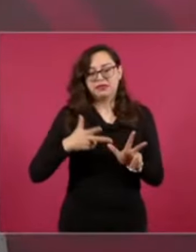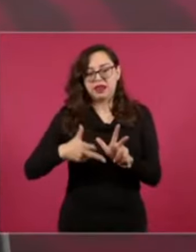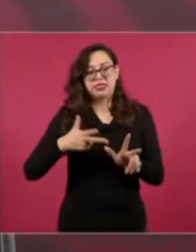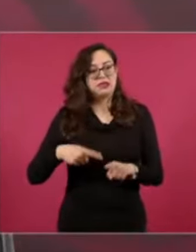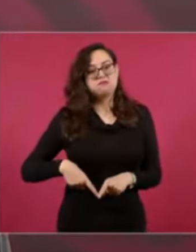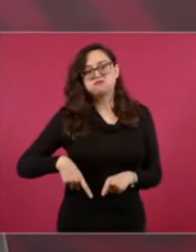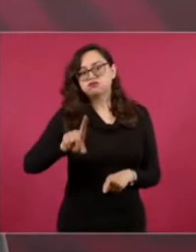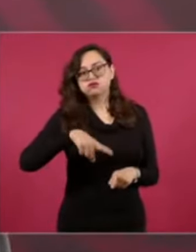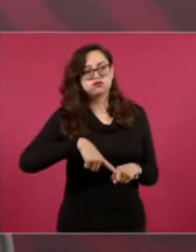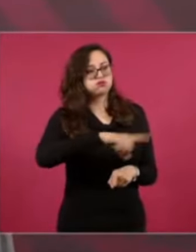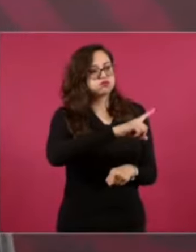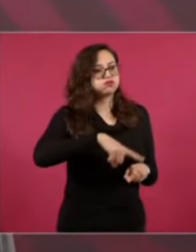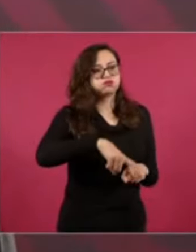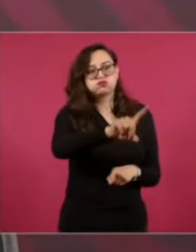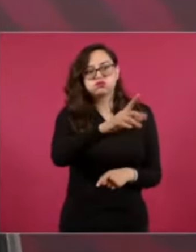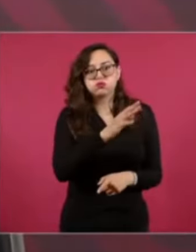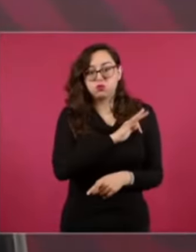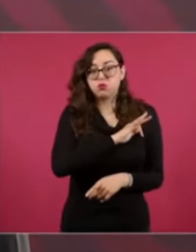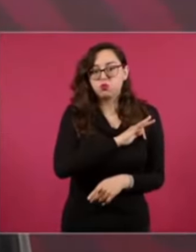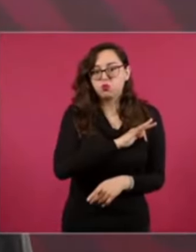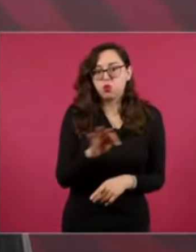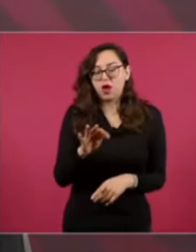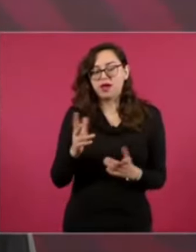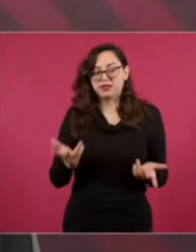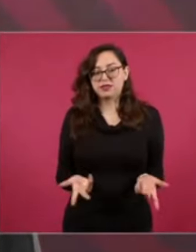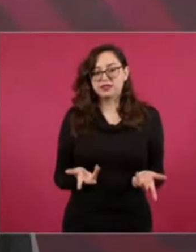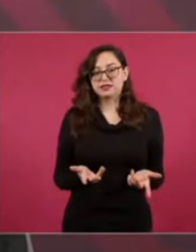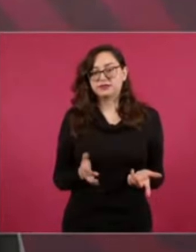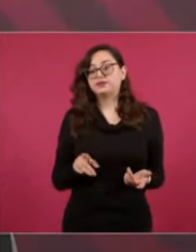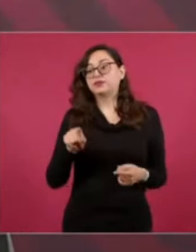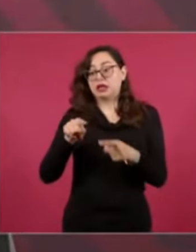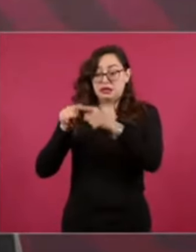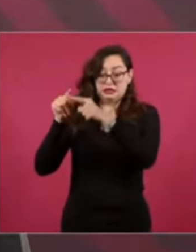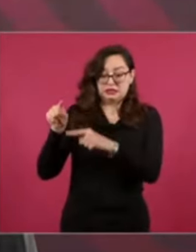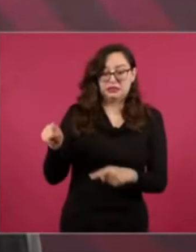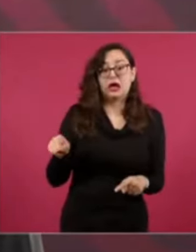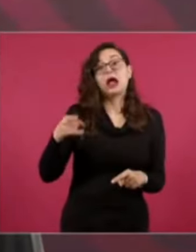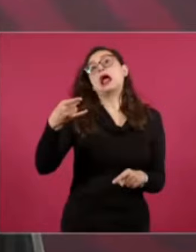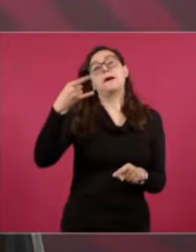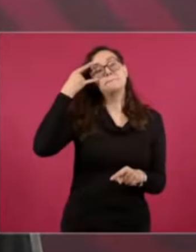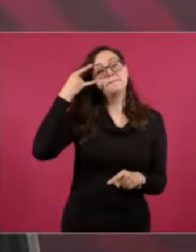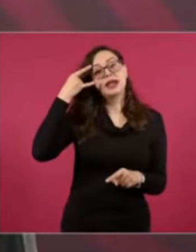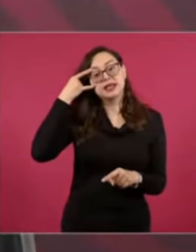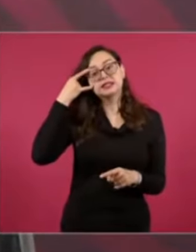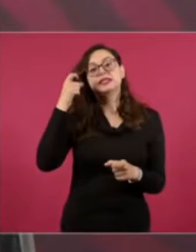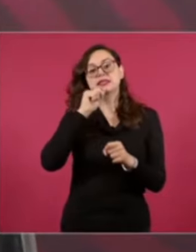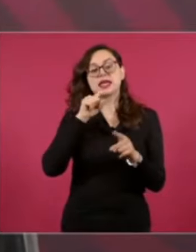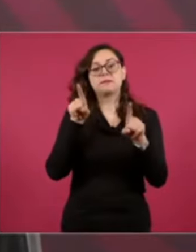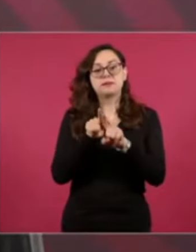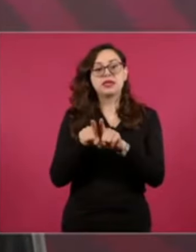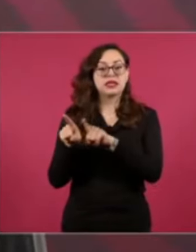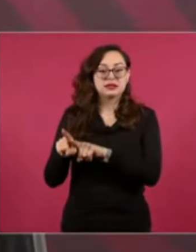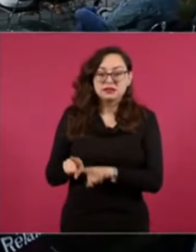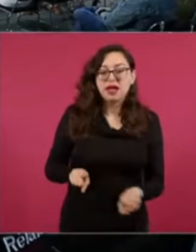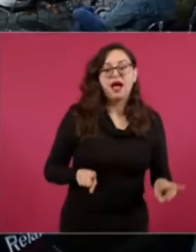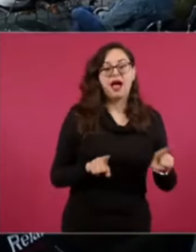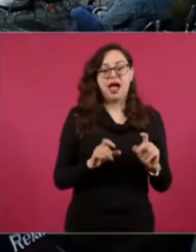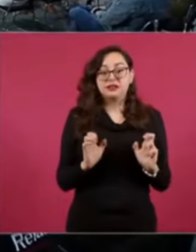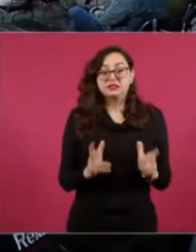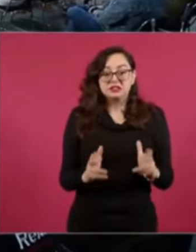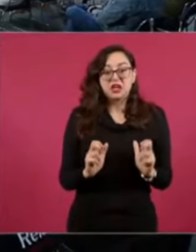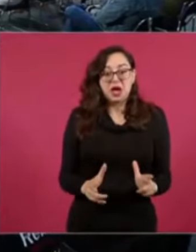Hacia. Tulumal. Y de Tulumal. A Campeche. Y de Campeche. Hasta Chiapas.